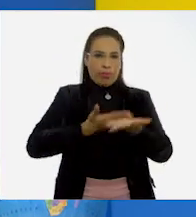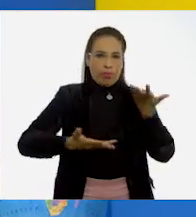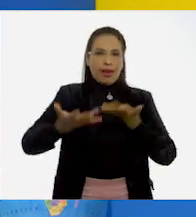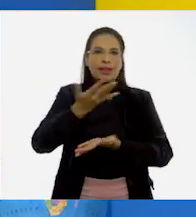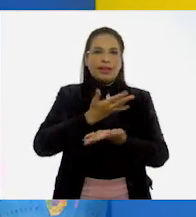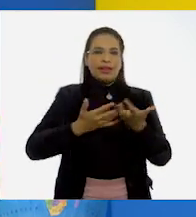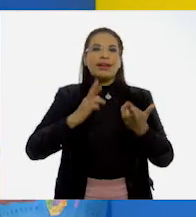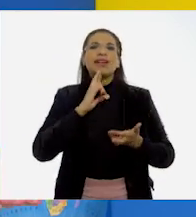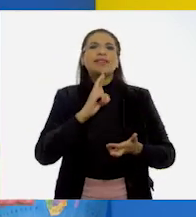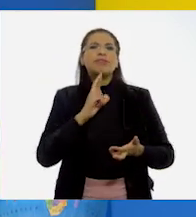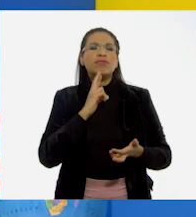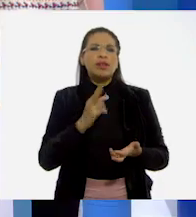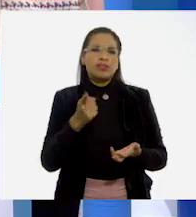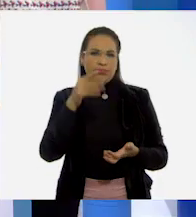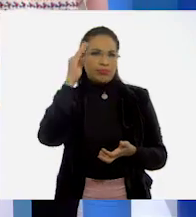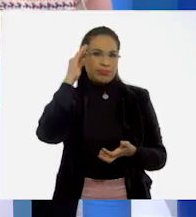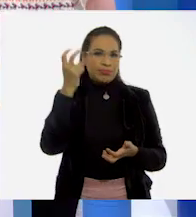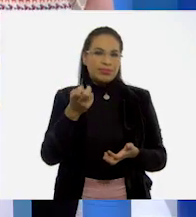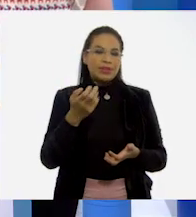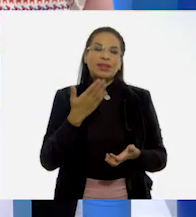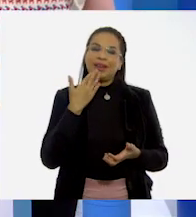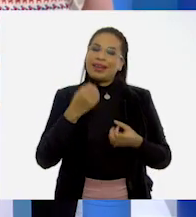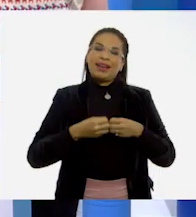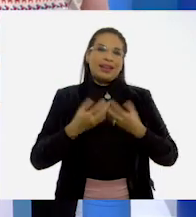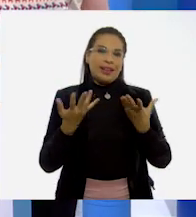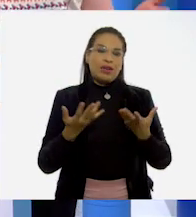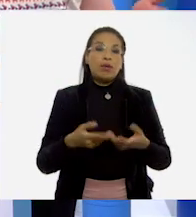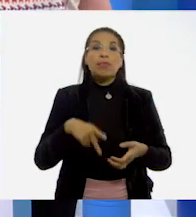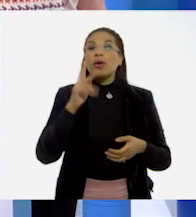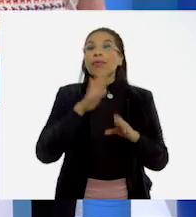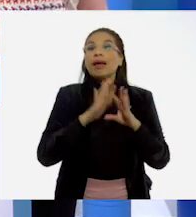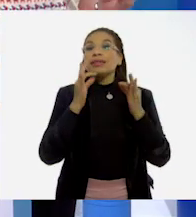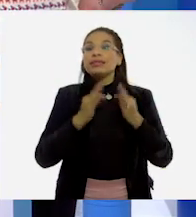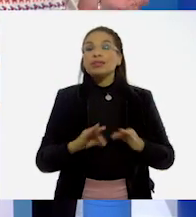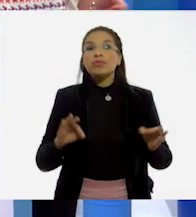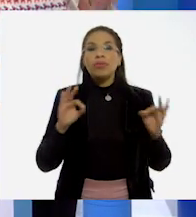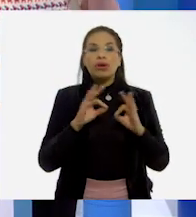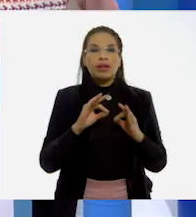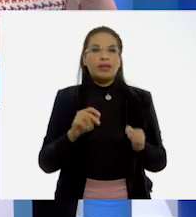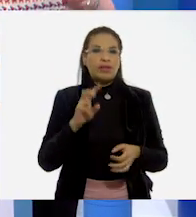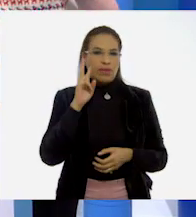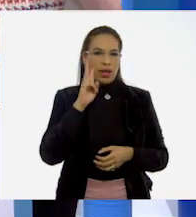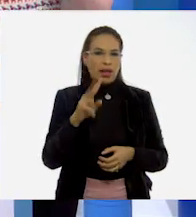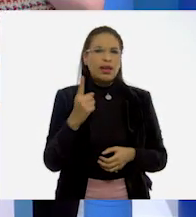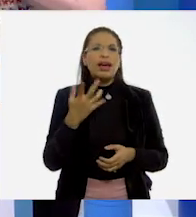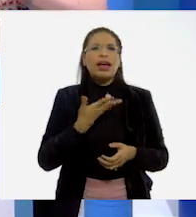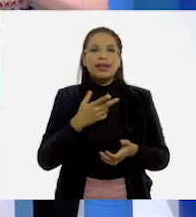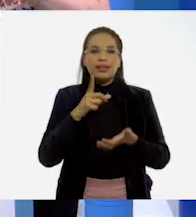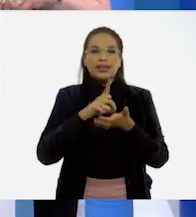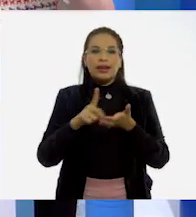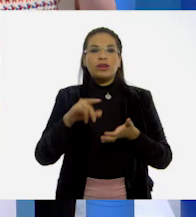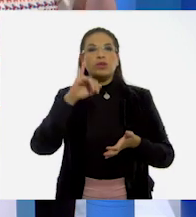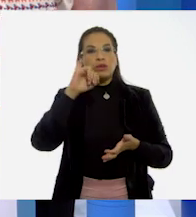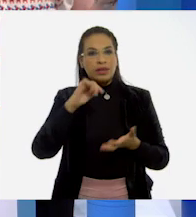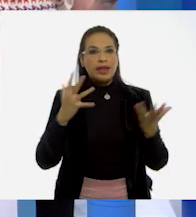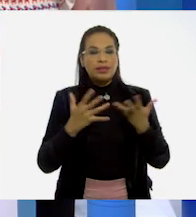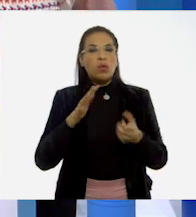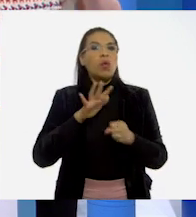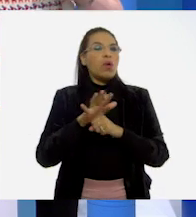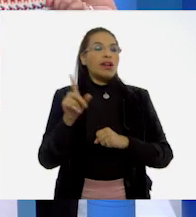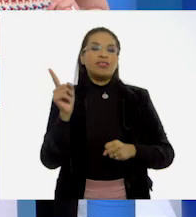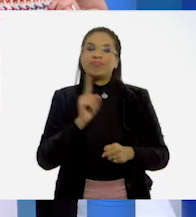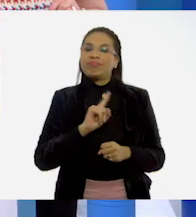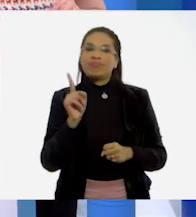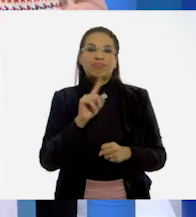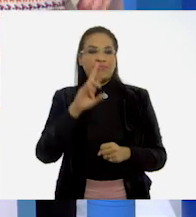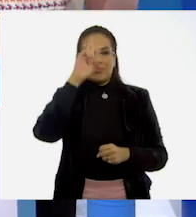respuestas. ¿Qué les parece? Claro que sí, pero lo más importante es que veamos qué derechos sí realizamos y cuáles no